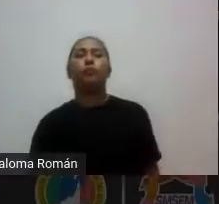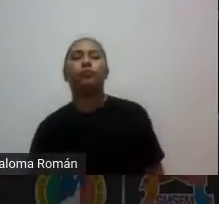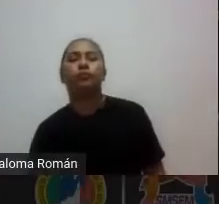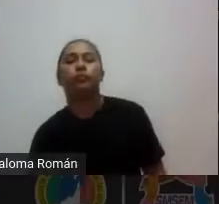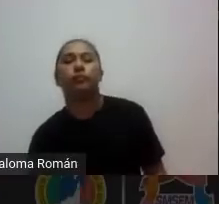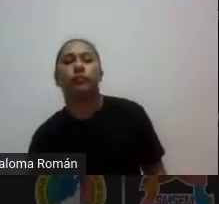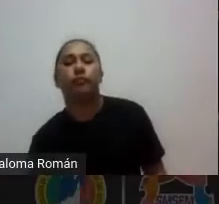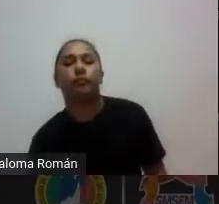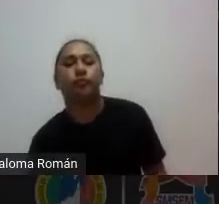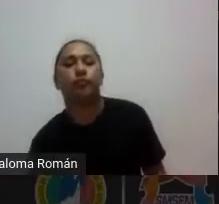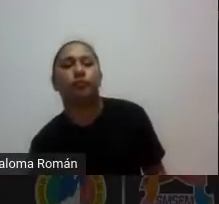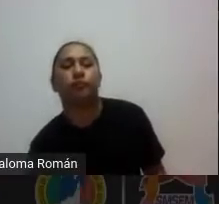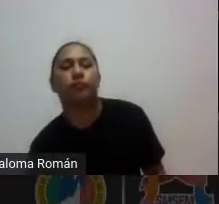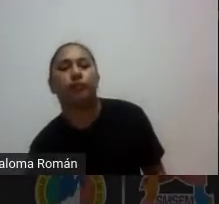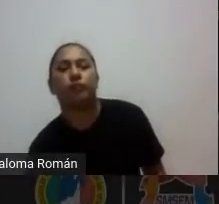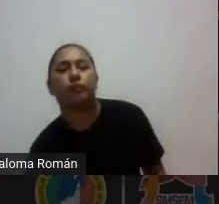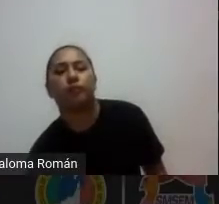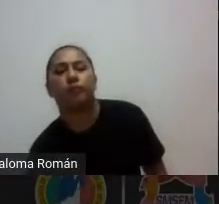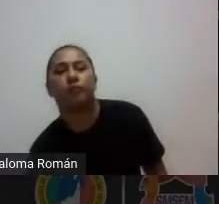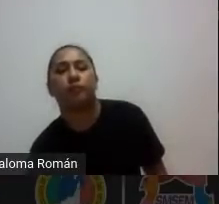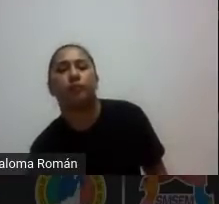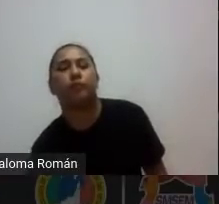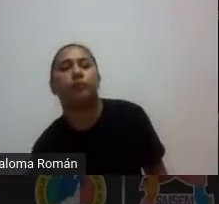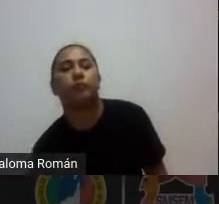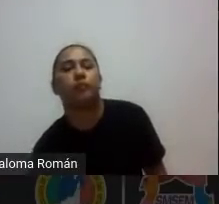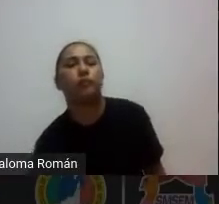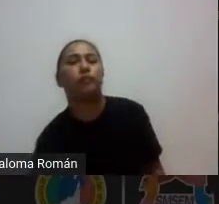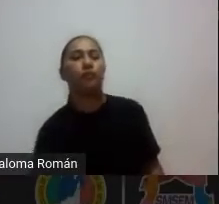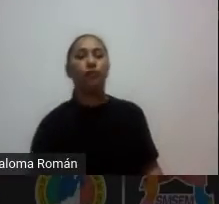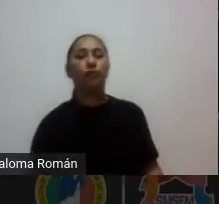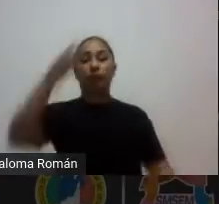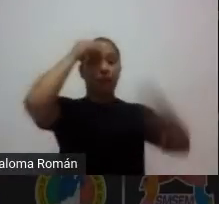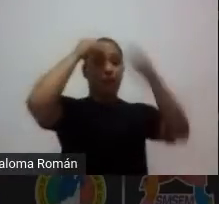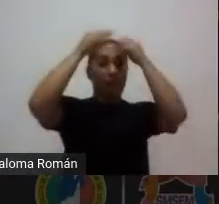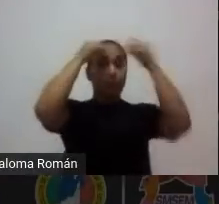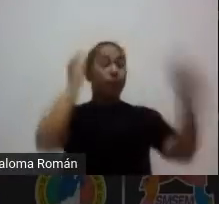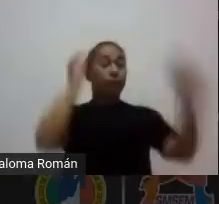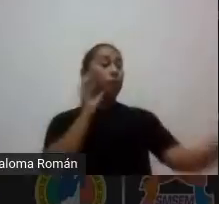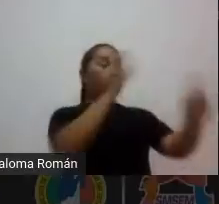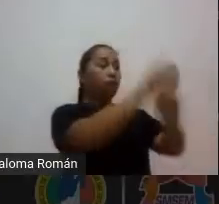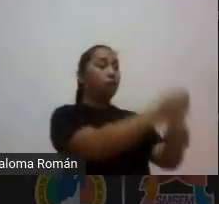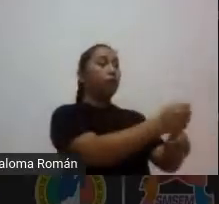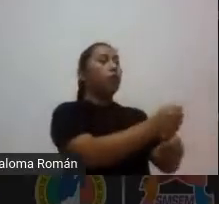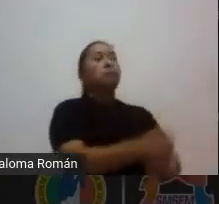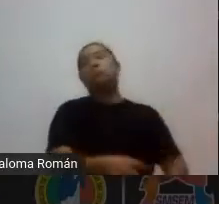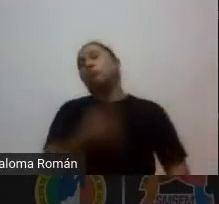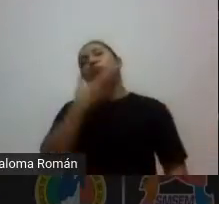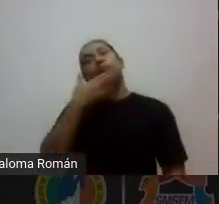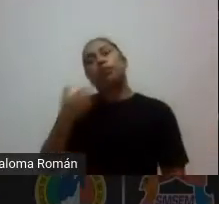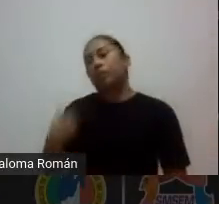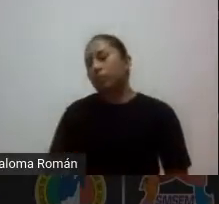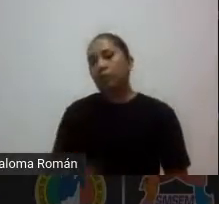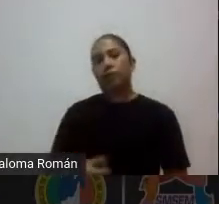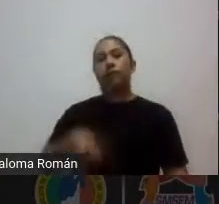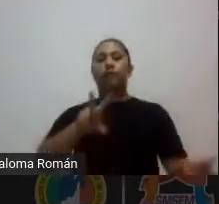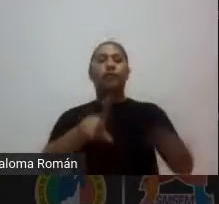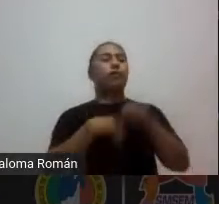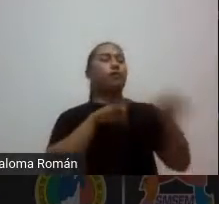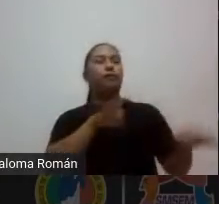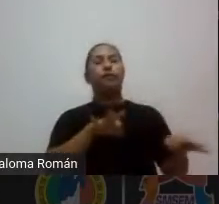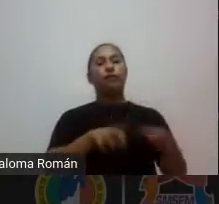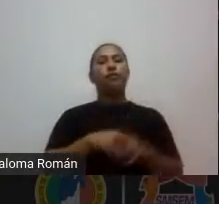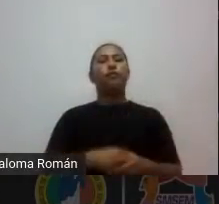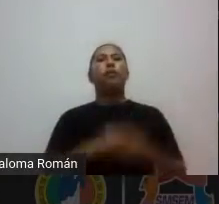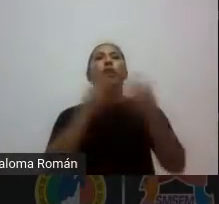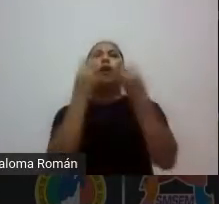o vas a declarar competencia lograda o no a lo mejor no alcanzan los criterios y salen un montón de los